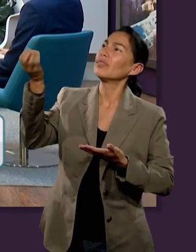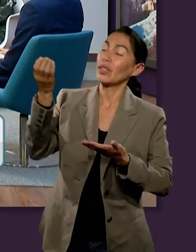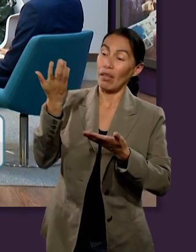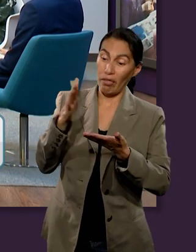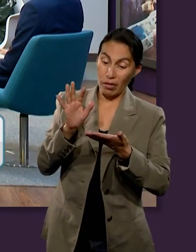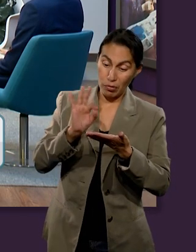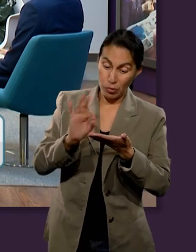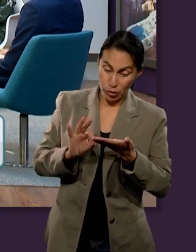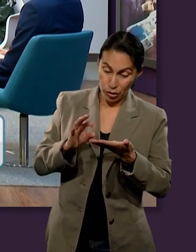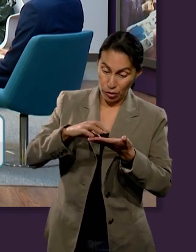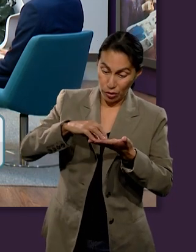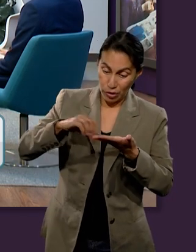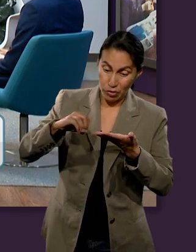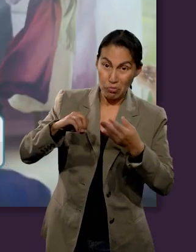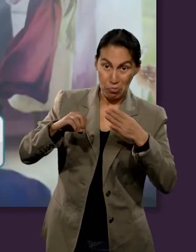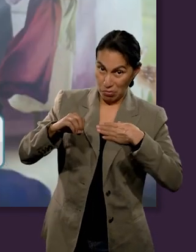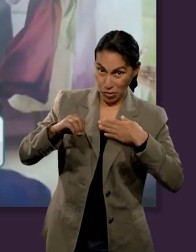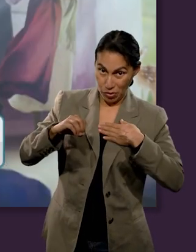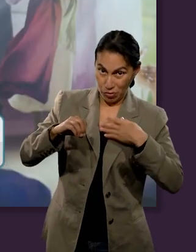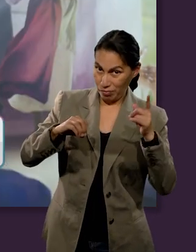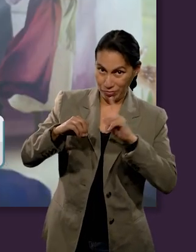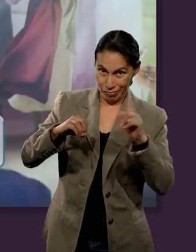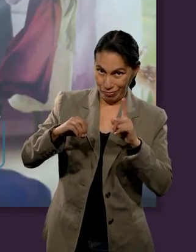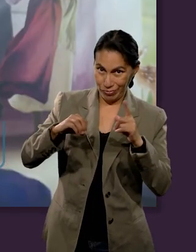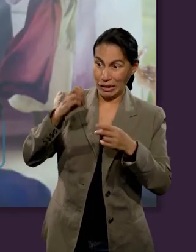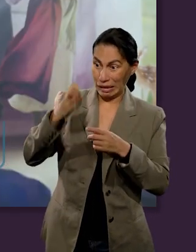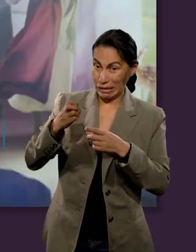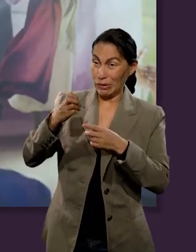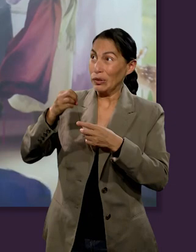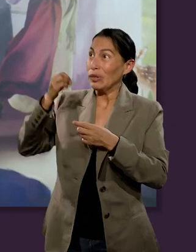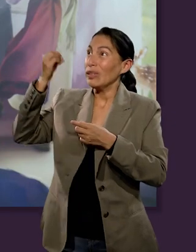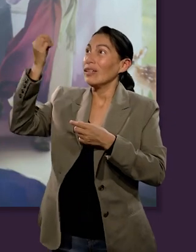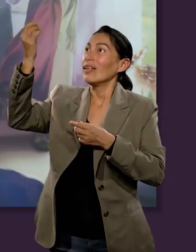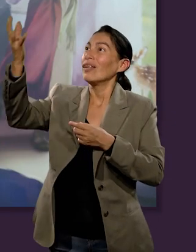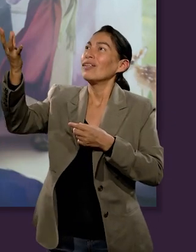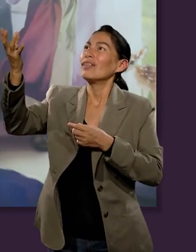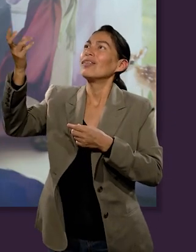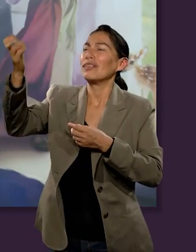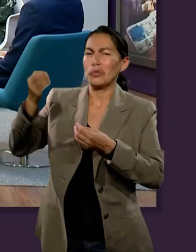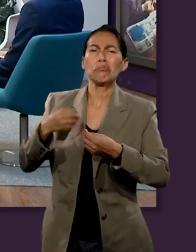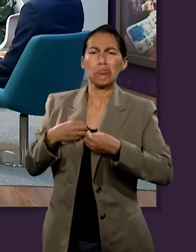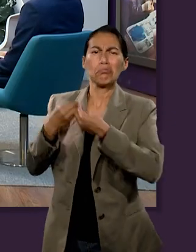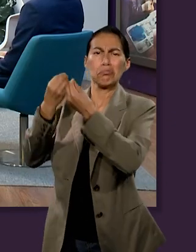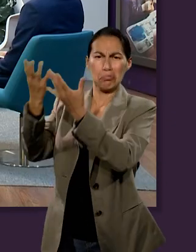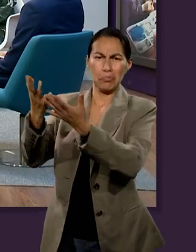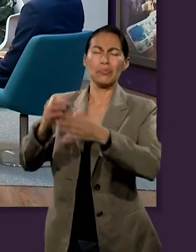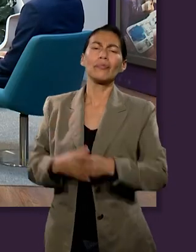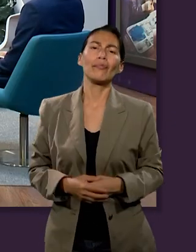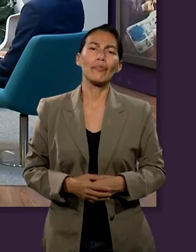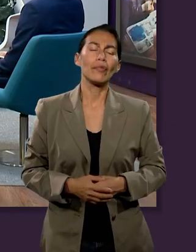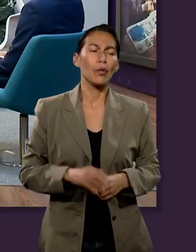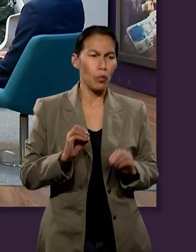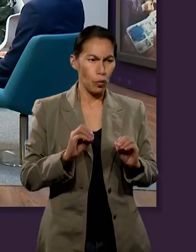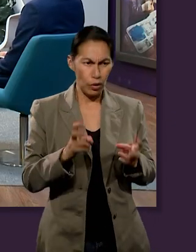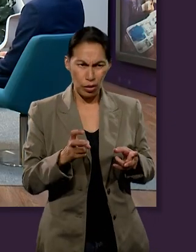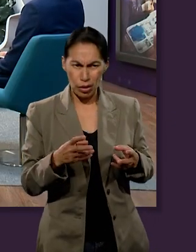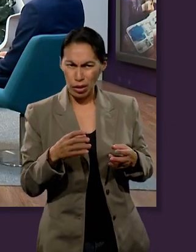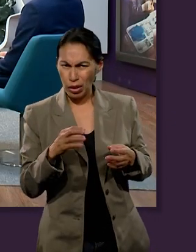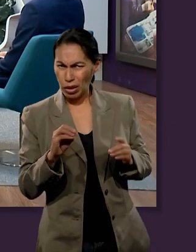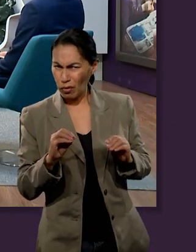devuelva, porque es lo que a Dios le corresponde, lo que le pertenece. Muy bien, junto con esto, me parece que vale la pena